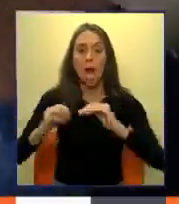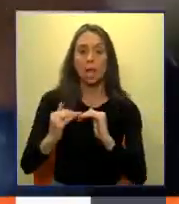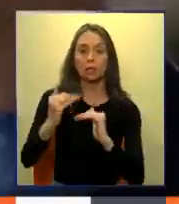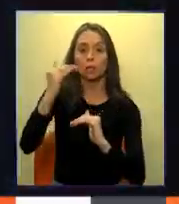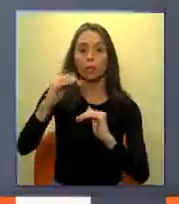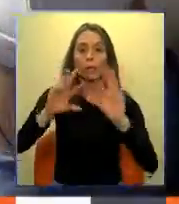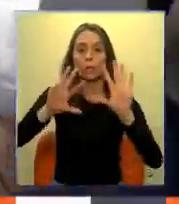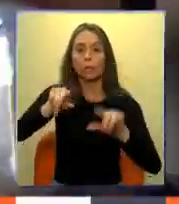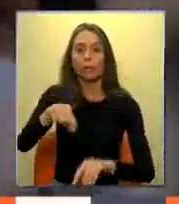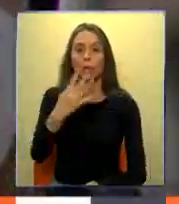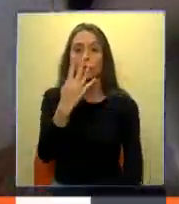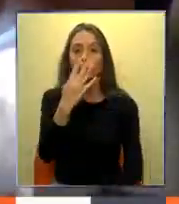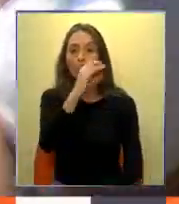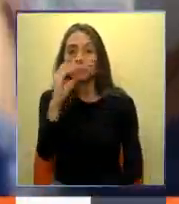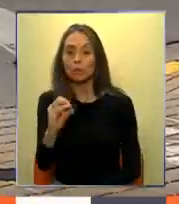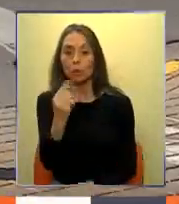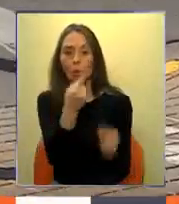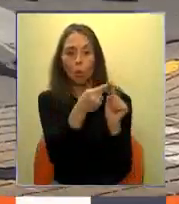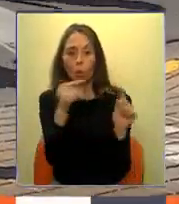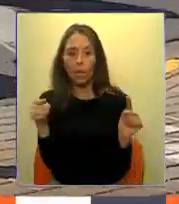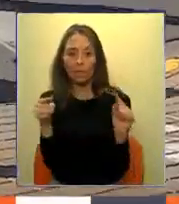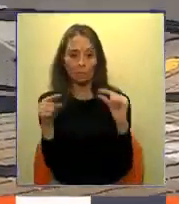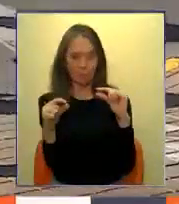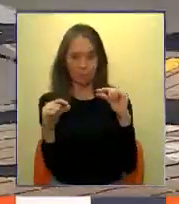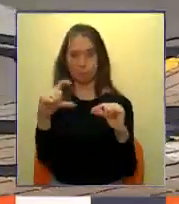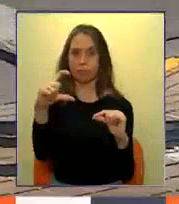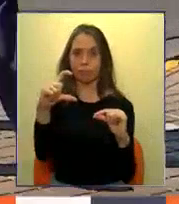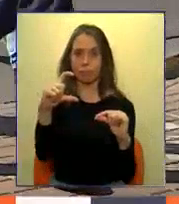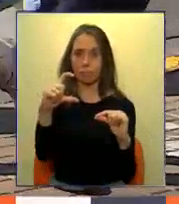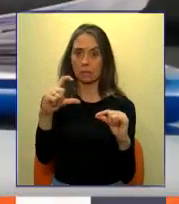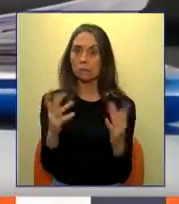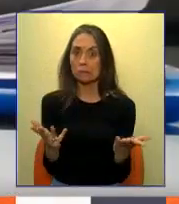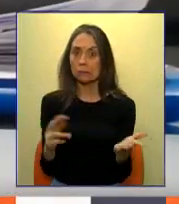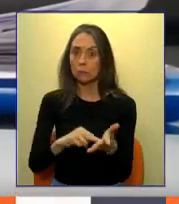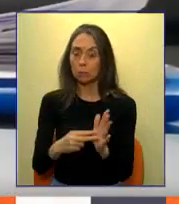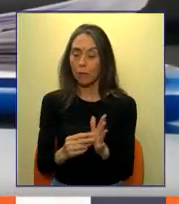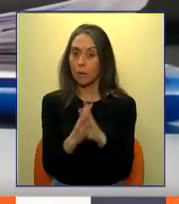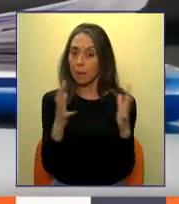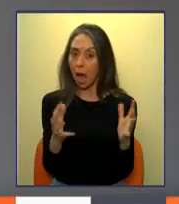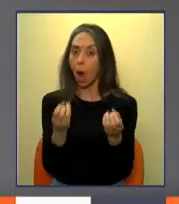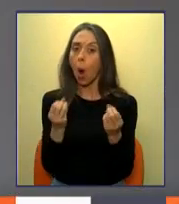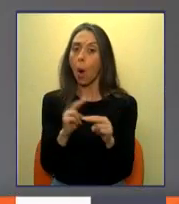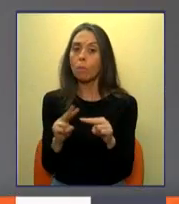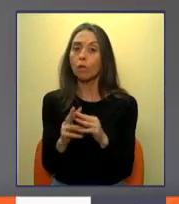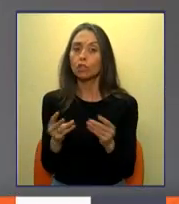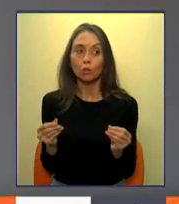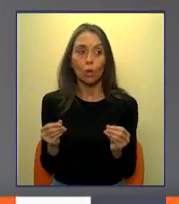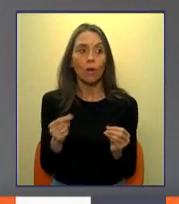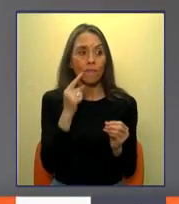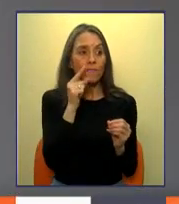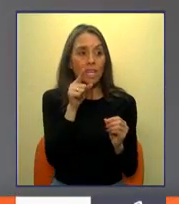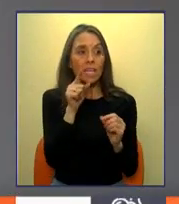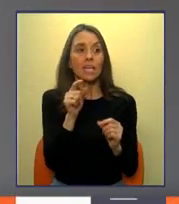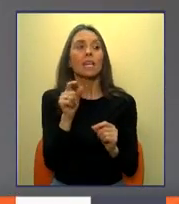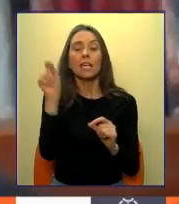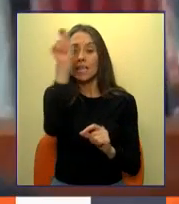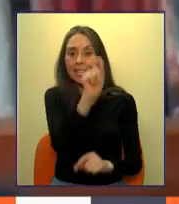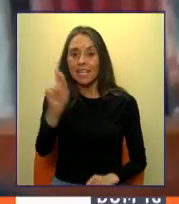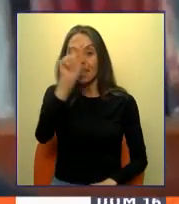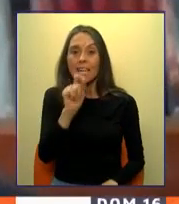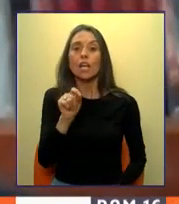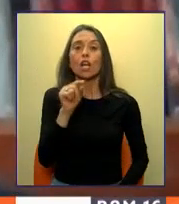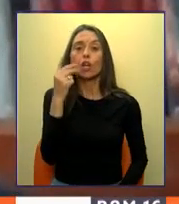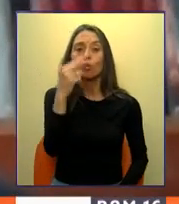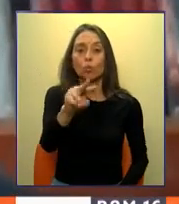% en una semana. Gran problema, una posible solución, marcado con destacador. Tu domingo